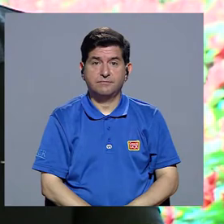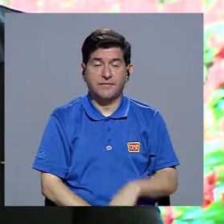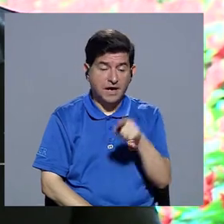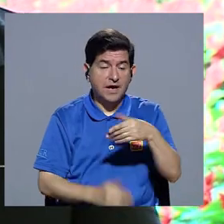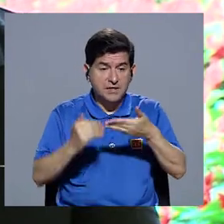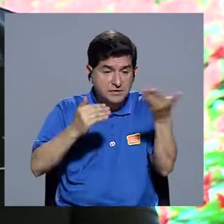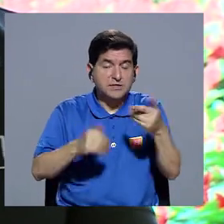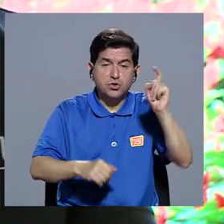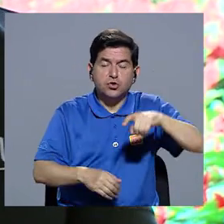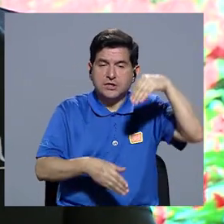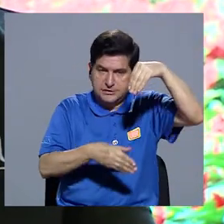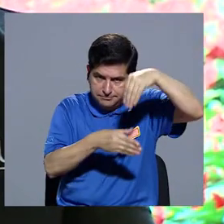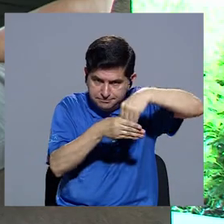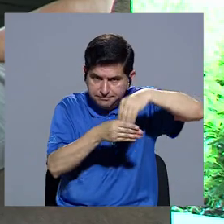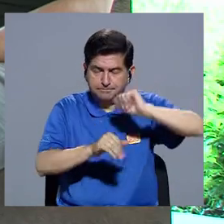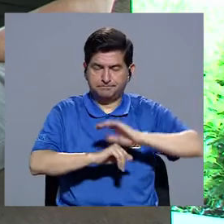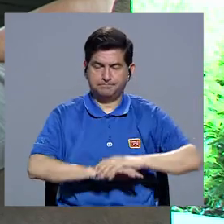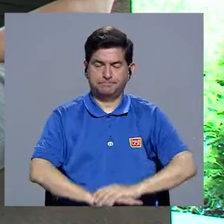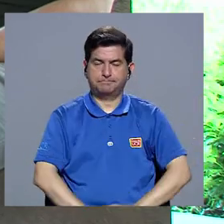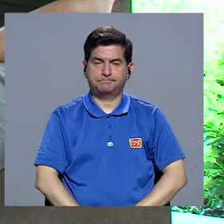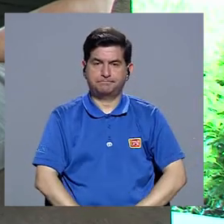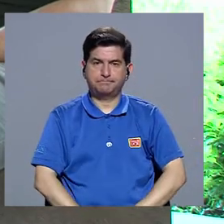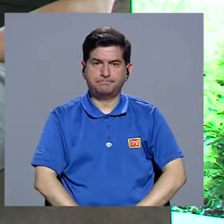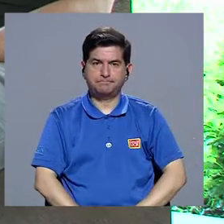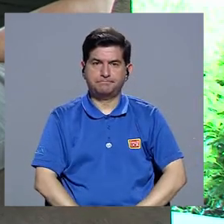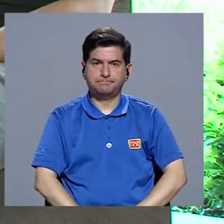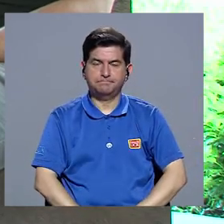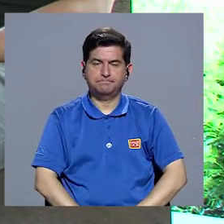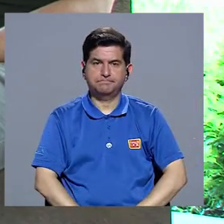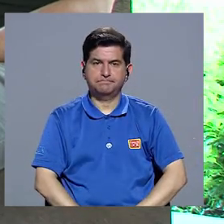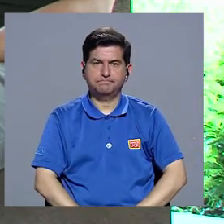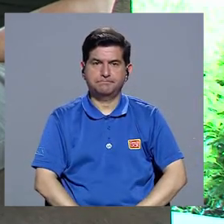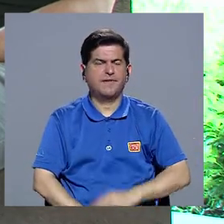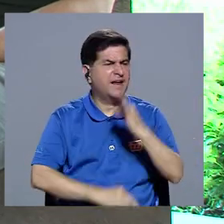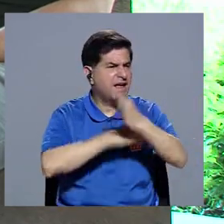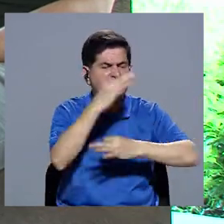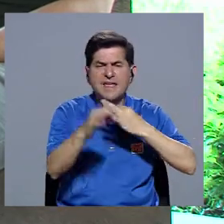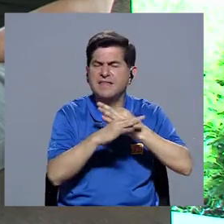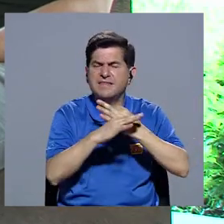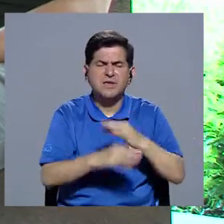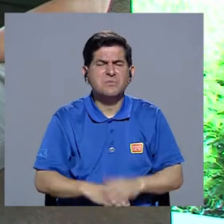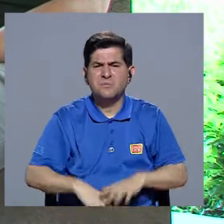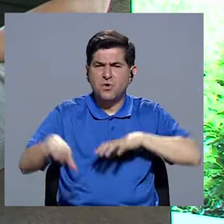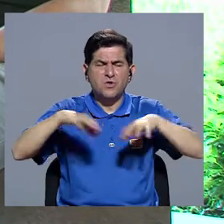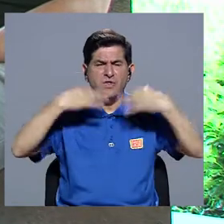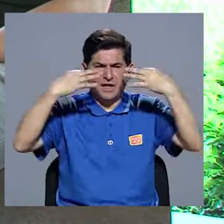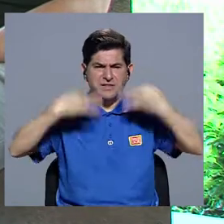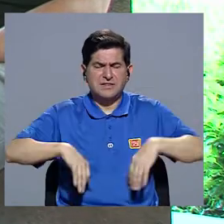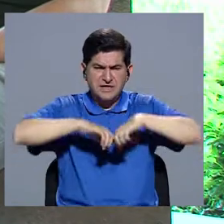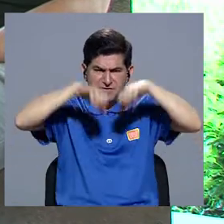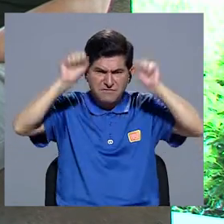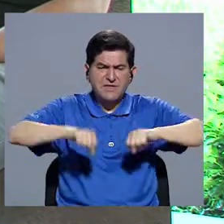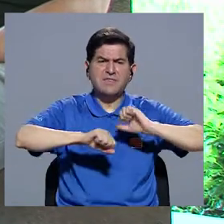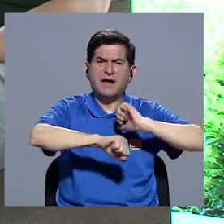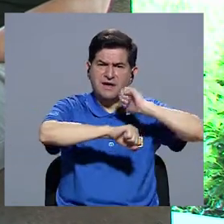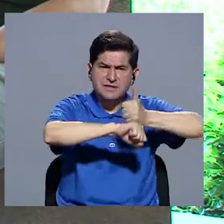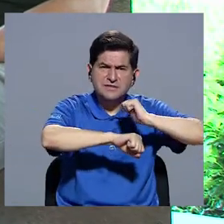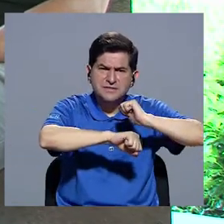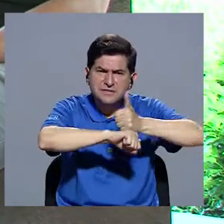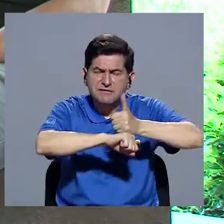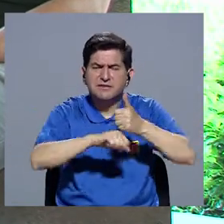tienen que tomar en consideración. Ok. Y entonces, bueno, ¿cuáles, qué tipos de ejercicios son los que entonces se podrían